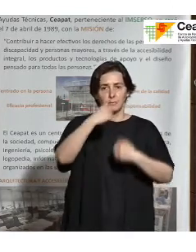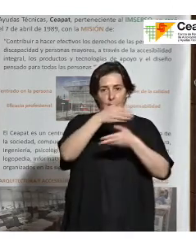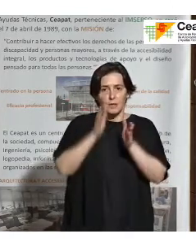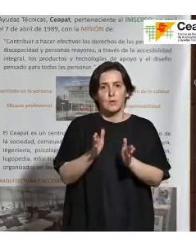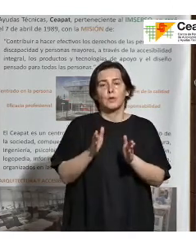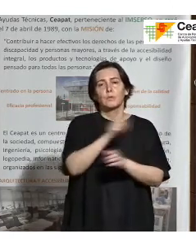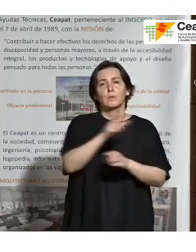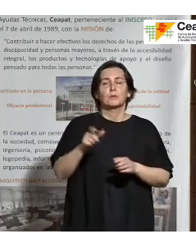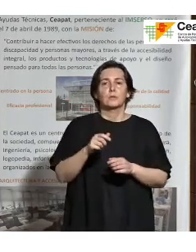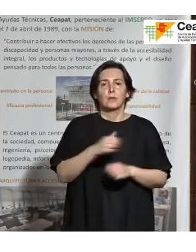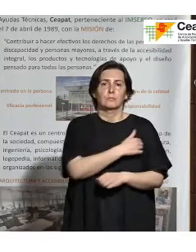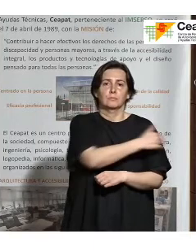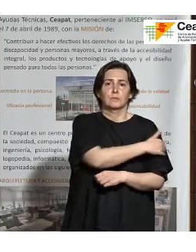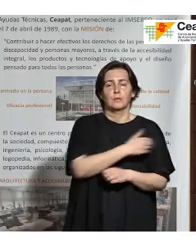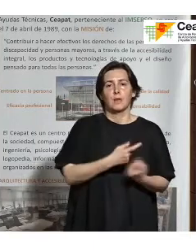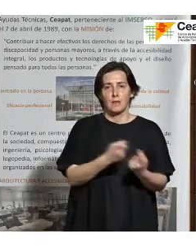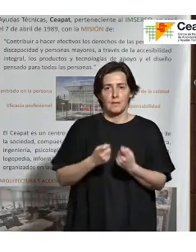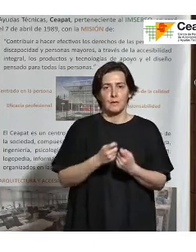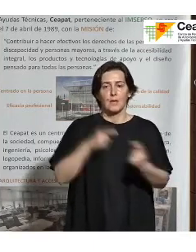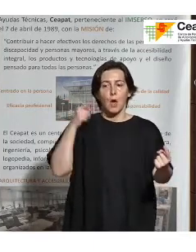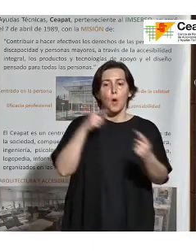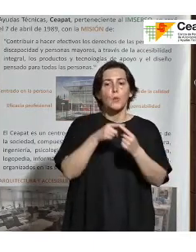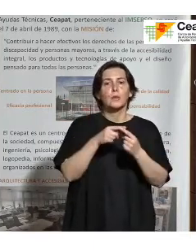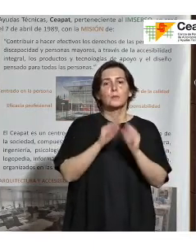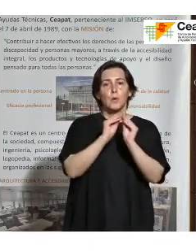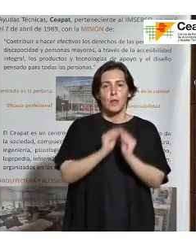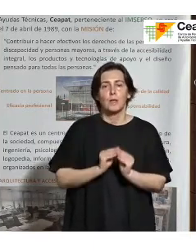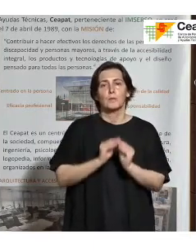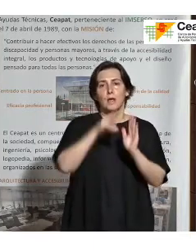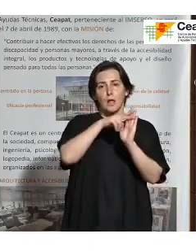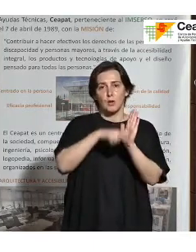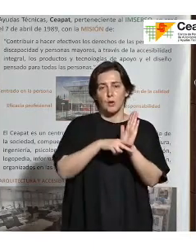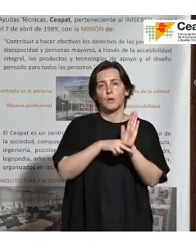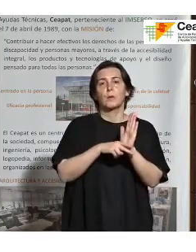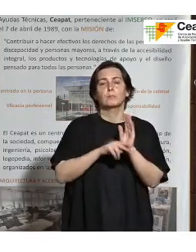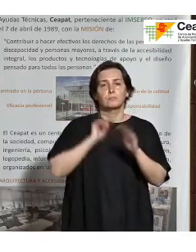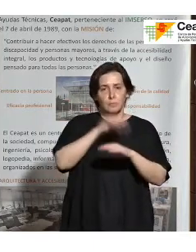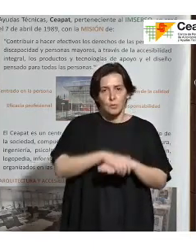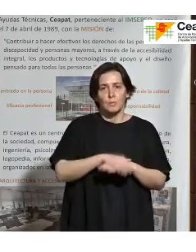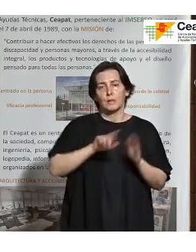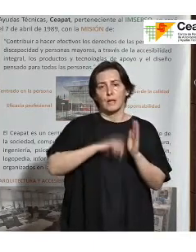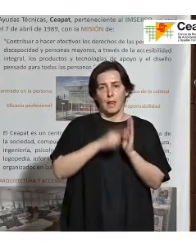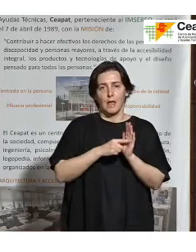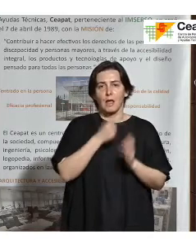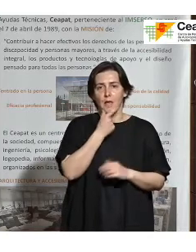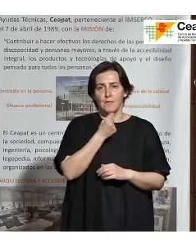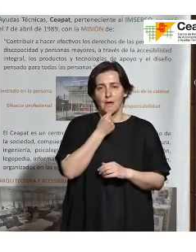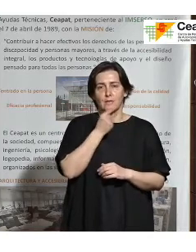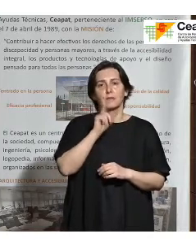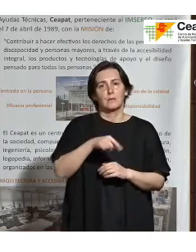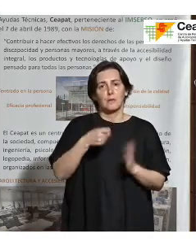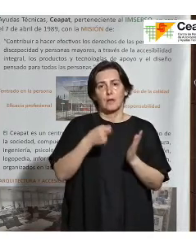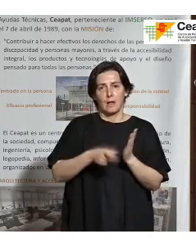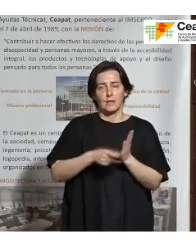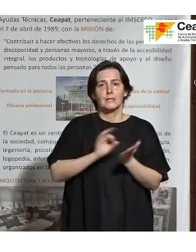situación de dependencia, cuya misión es elaborar normas que faciliten el cumplimiento de la ley y garanticen la calidad en el